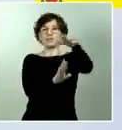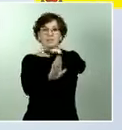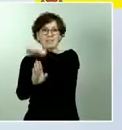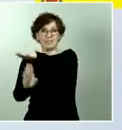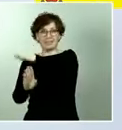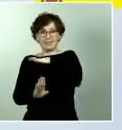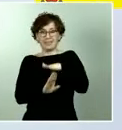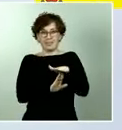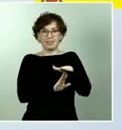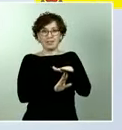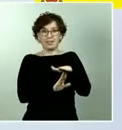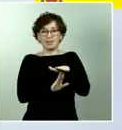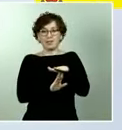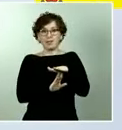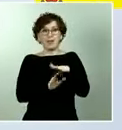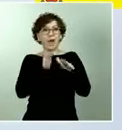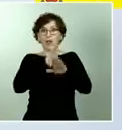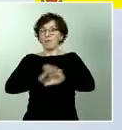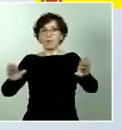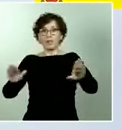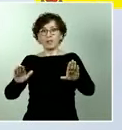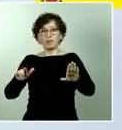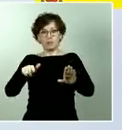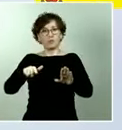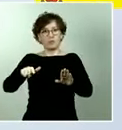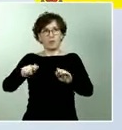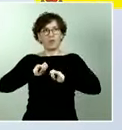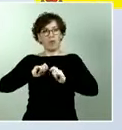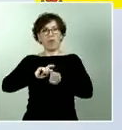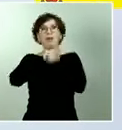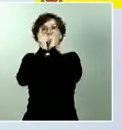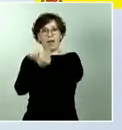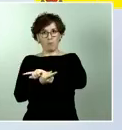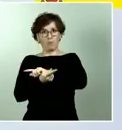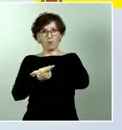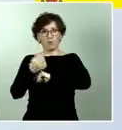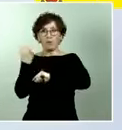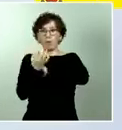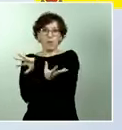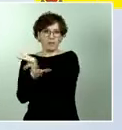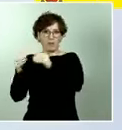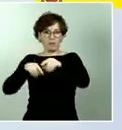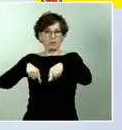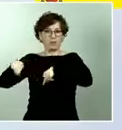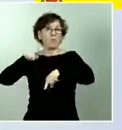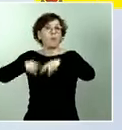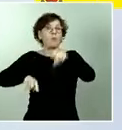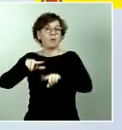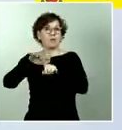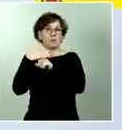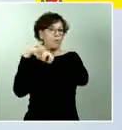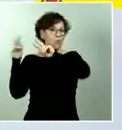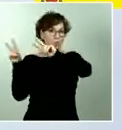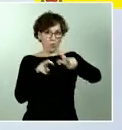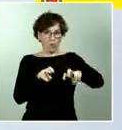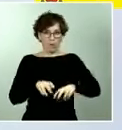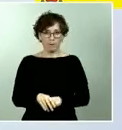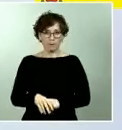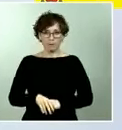vigilar para adaptar el transporte a estas nuevas circunstancias. Por este motivo, desde el pasado lunes,